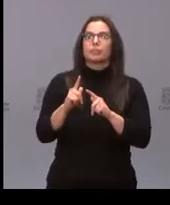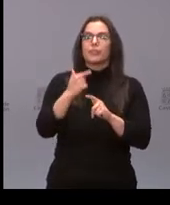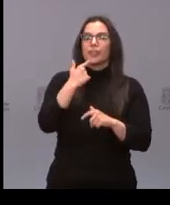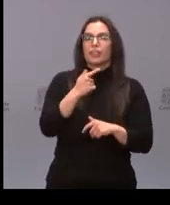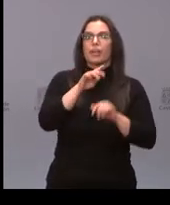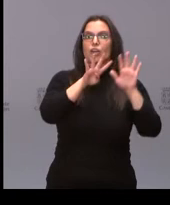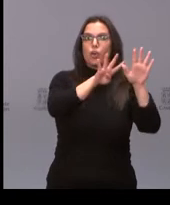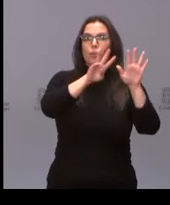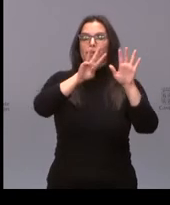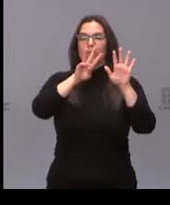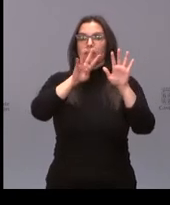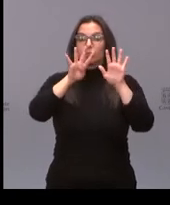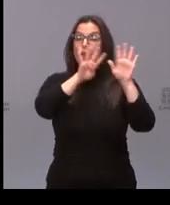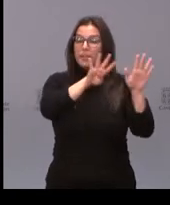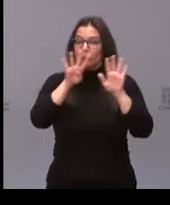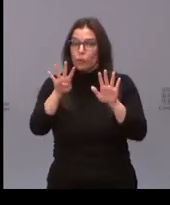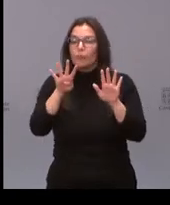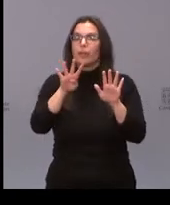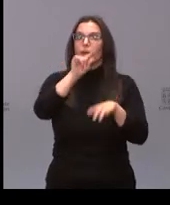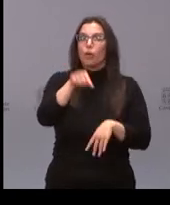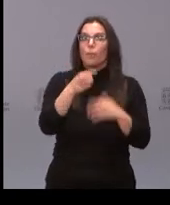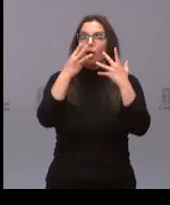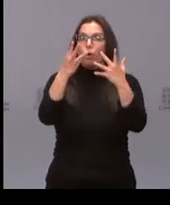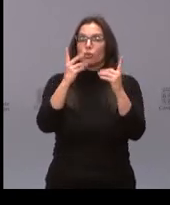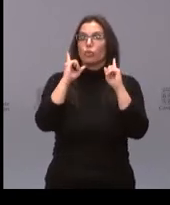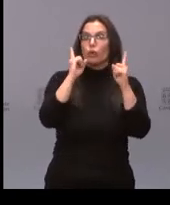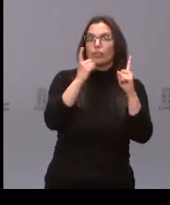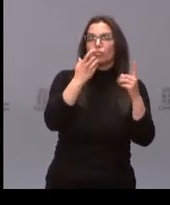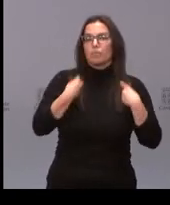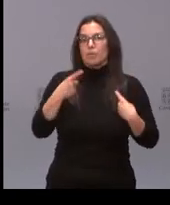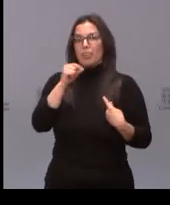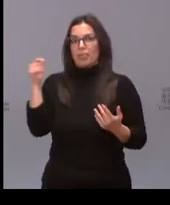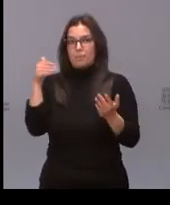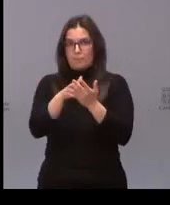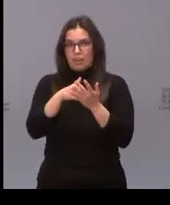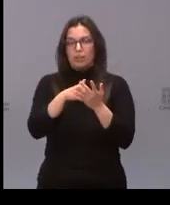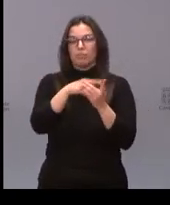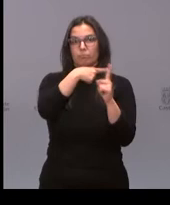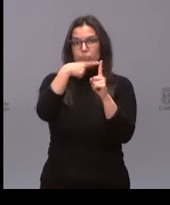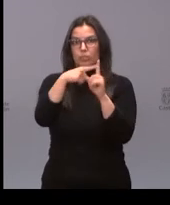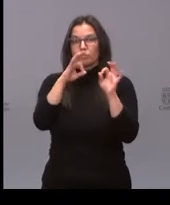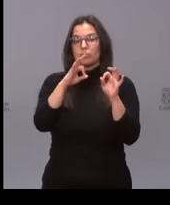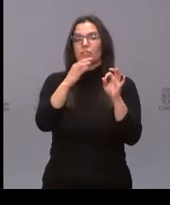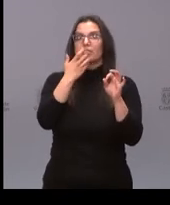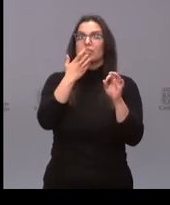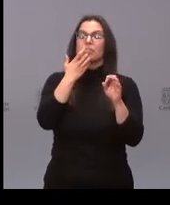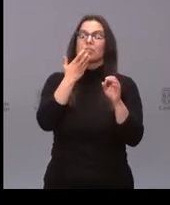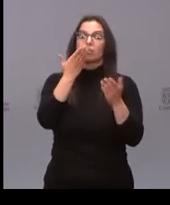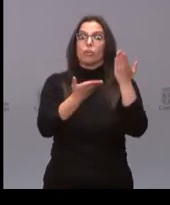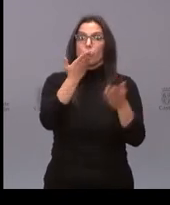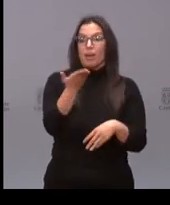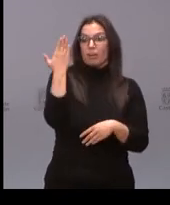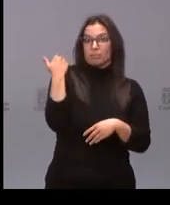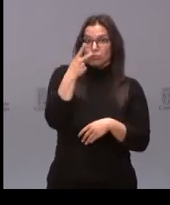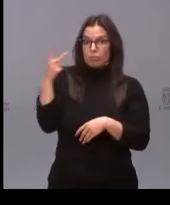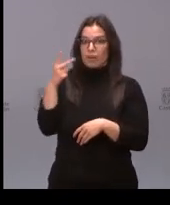99 con ocho casos por 100.000 habitantes, una tasa inferior a la semana epidemiológica